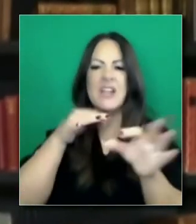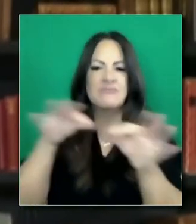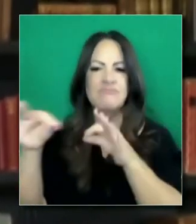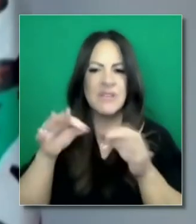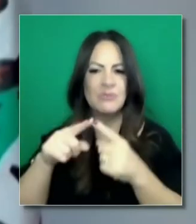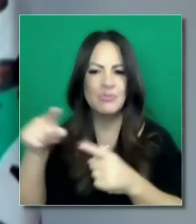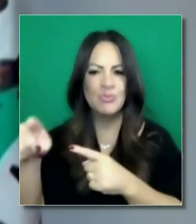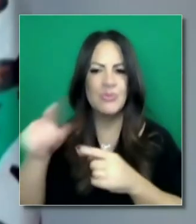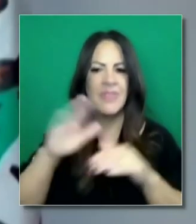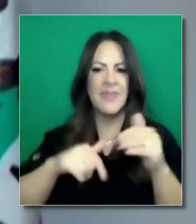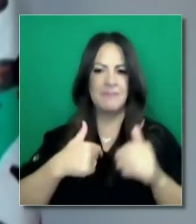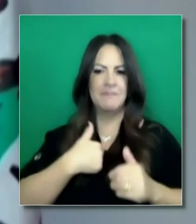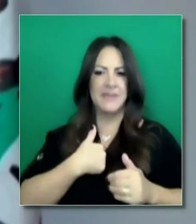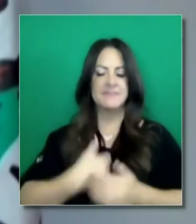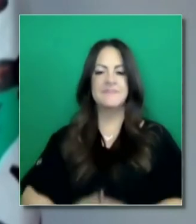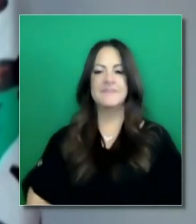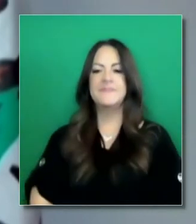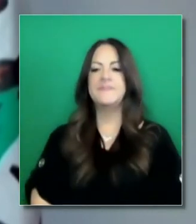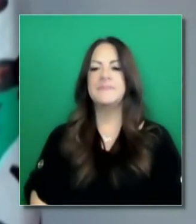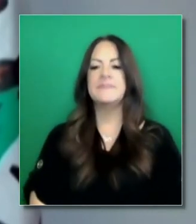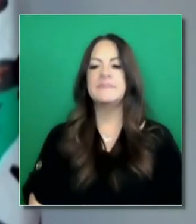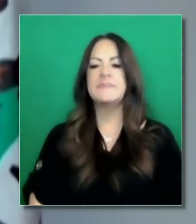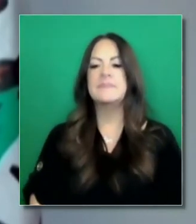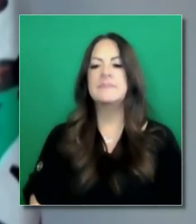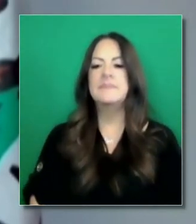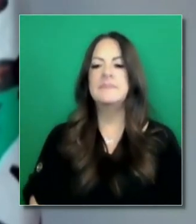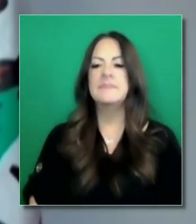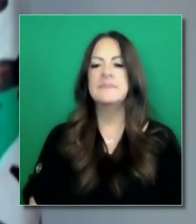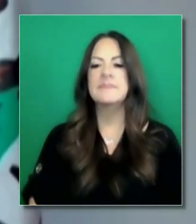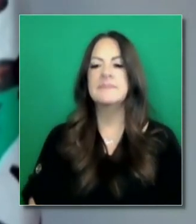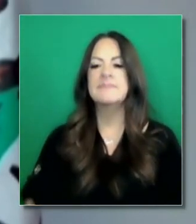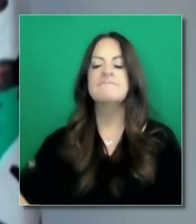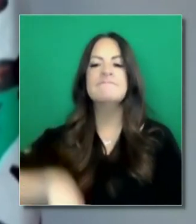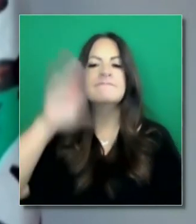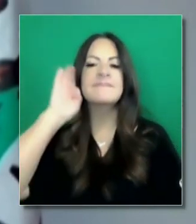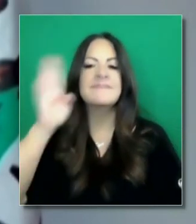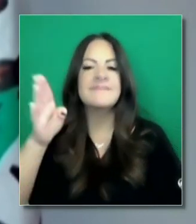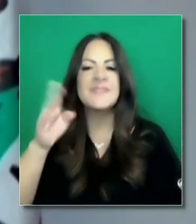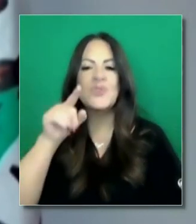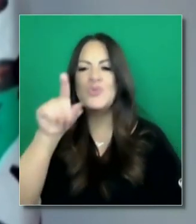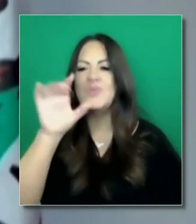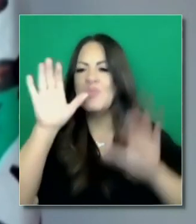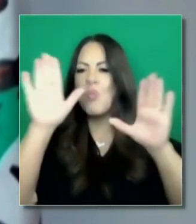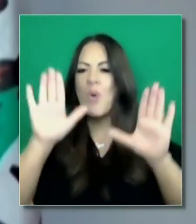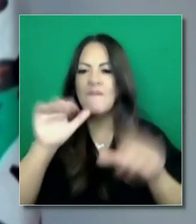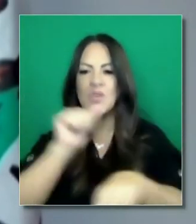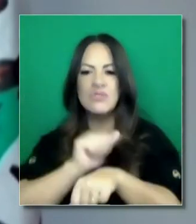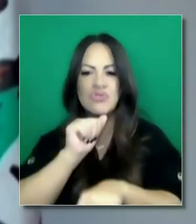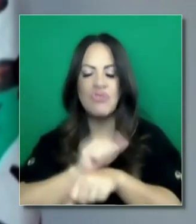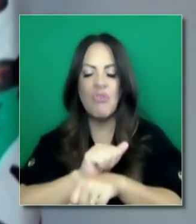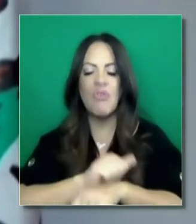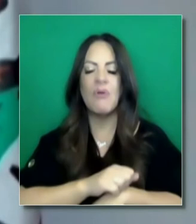de una manera más sustanciosa. Gobernador, como siempre, ha hecho un